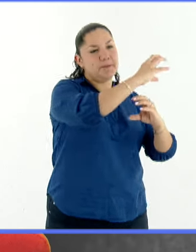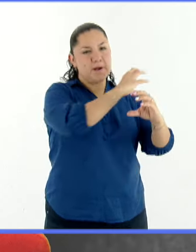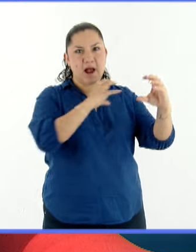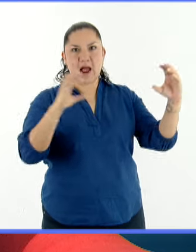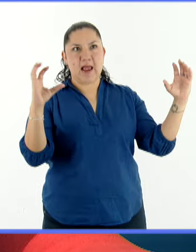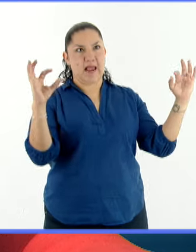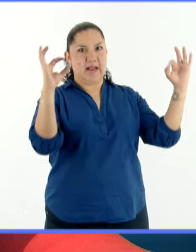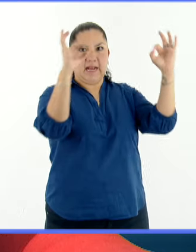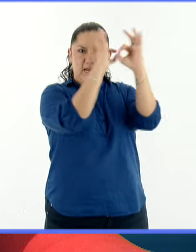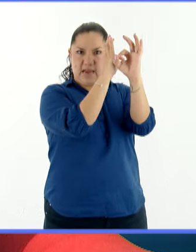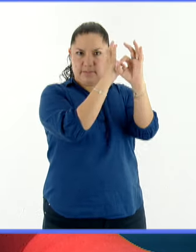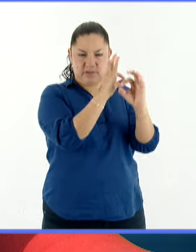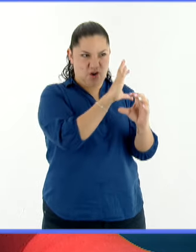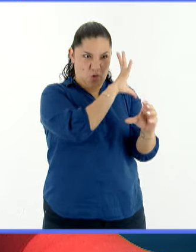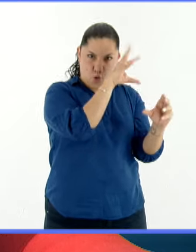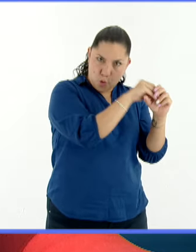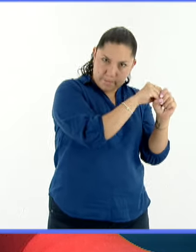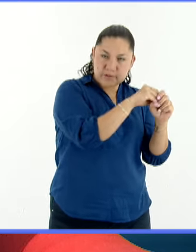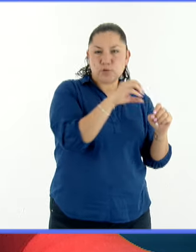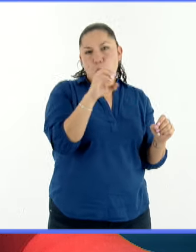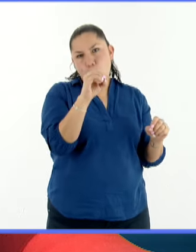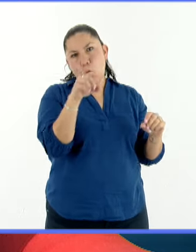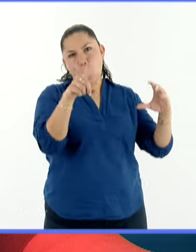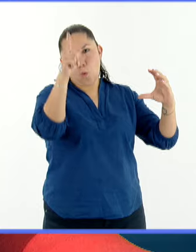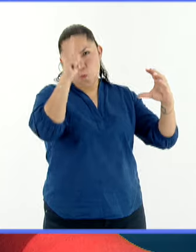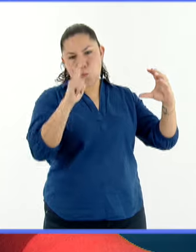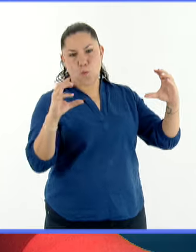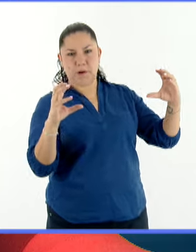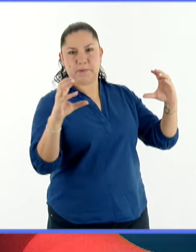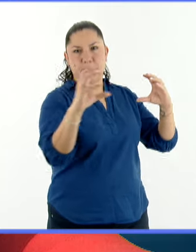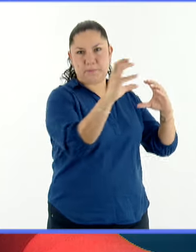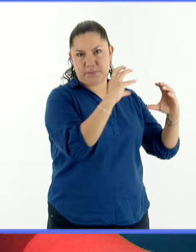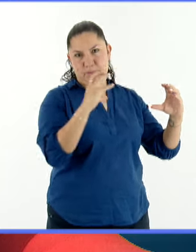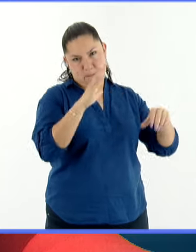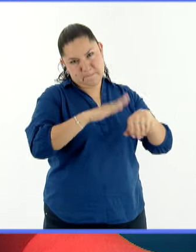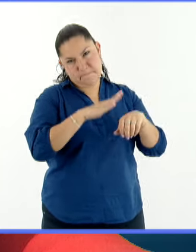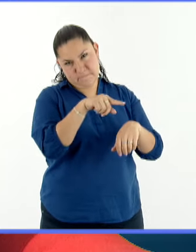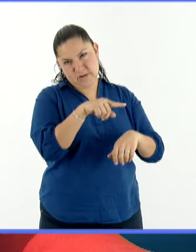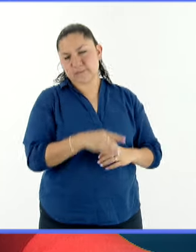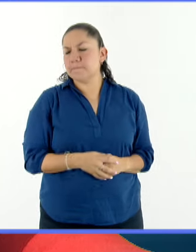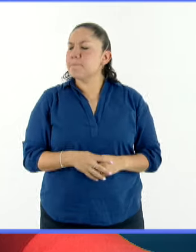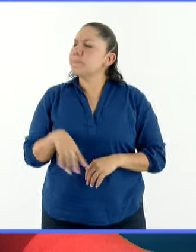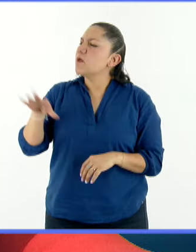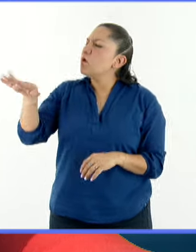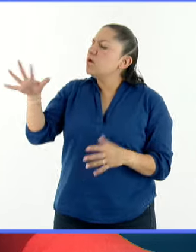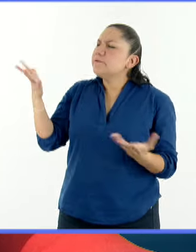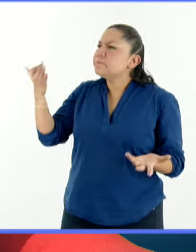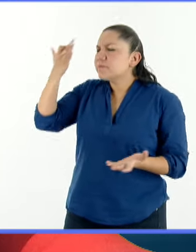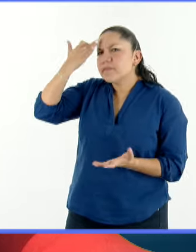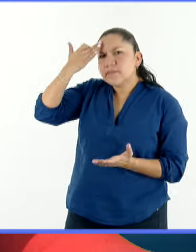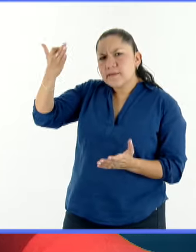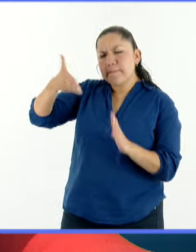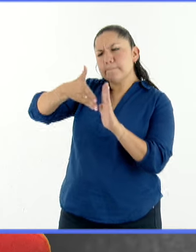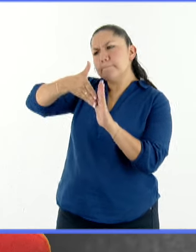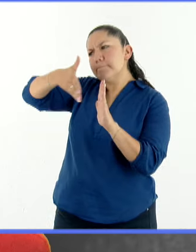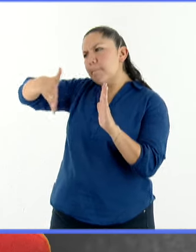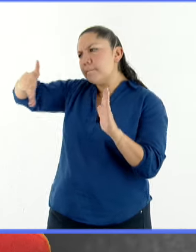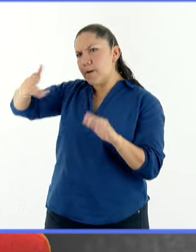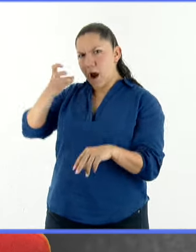De acuerdo. ¿Con qué periodicidad suceden y qué tan difícil o fácil es hacer su predicción?